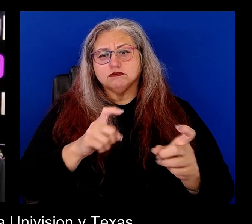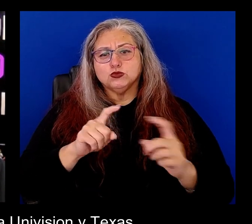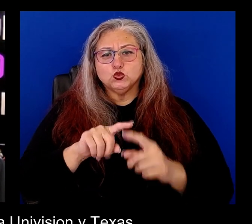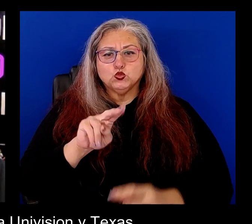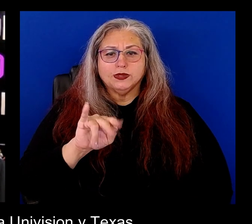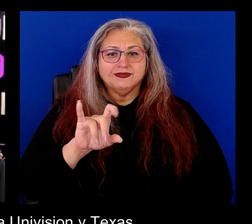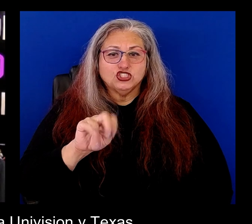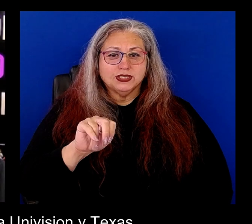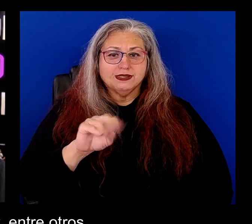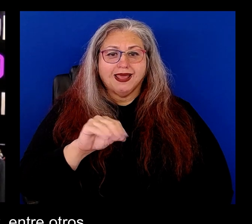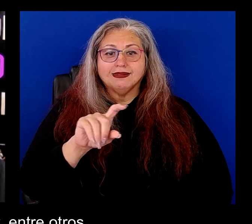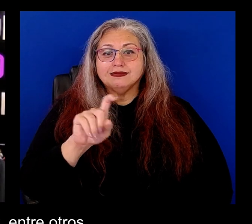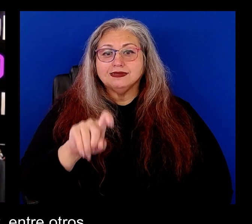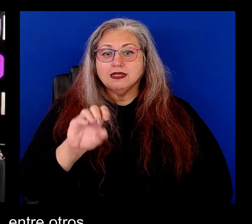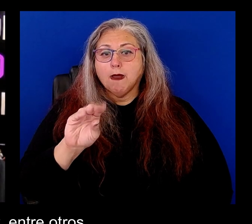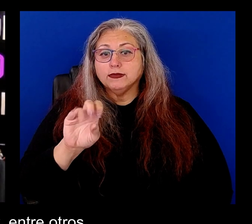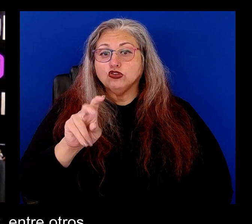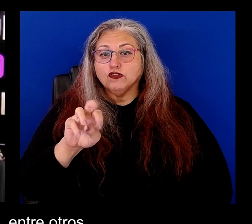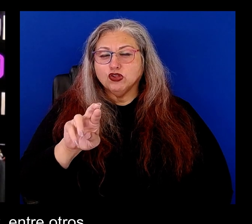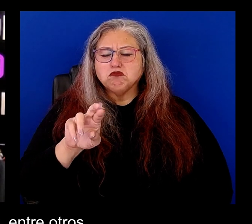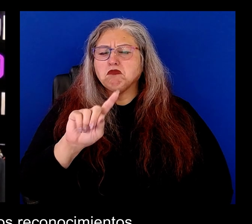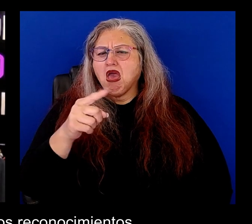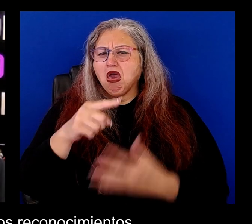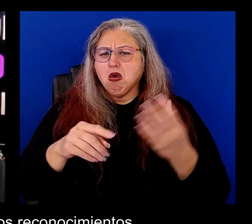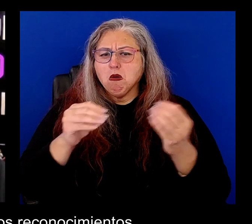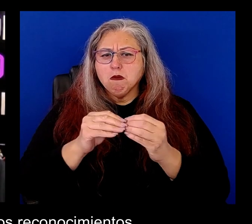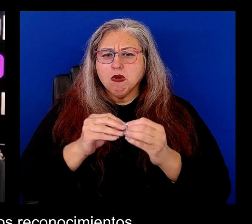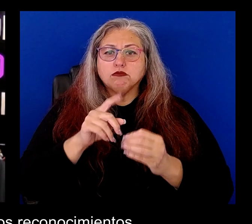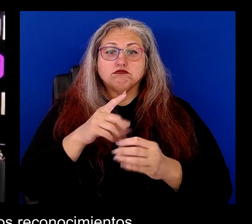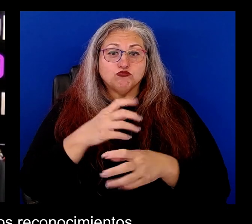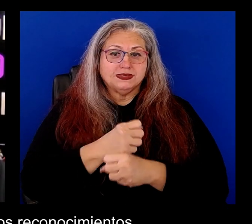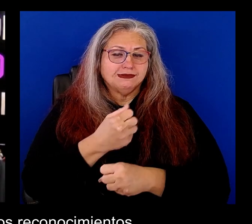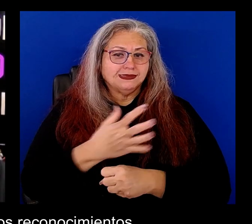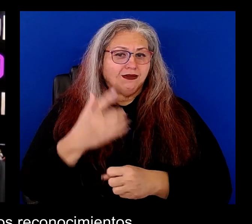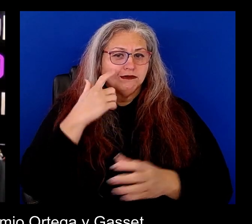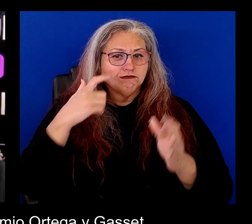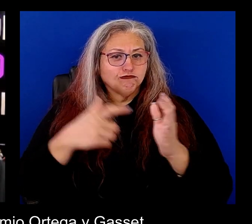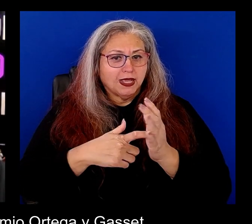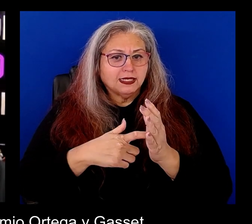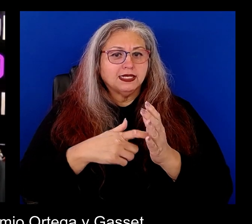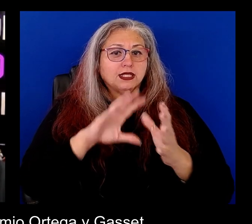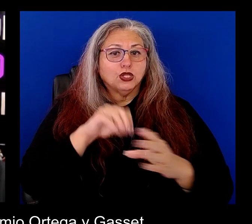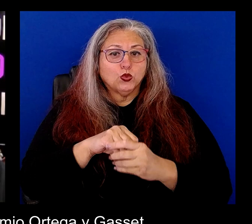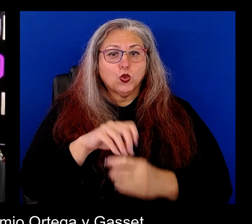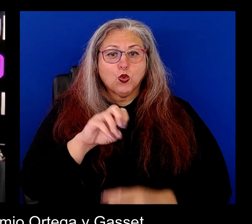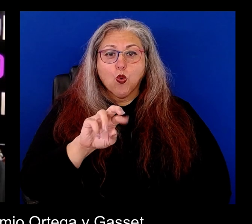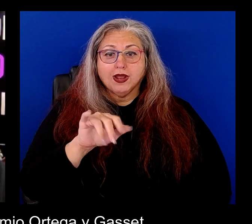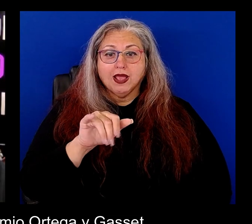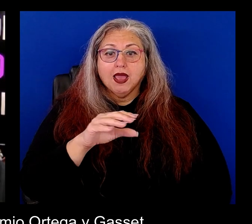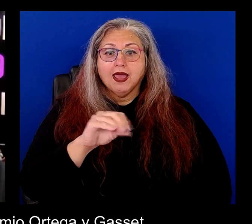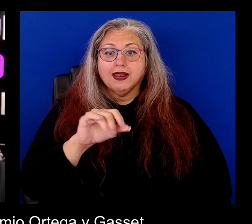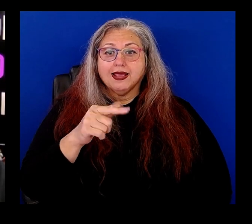Univision y The Texas Observer, entre otros. Ha recibido varios reconocimientos, incluyendo el premio